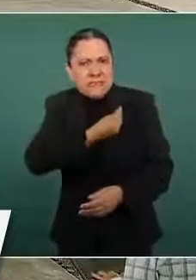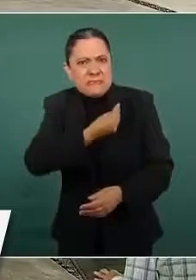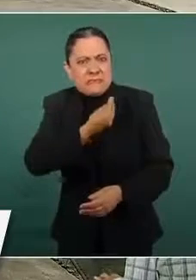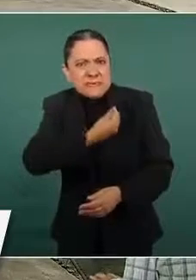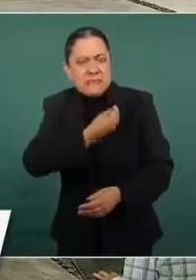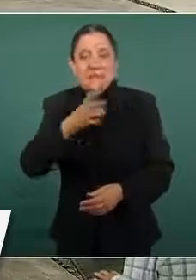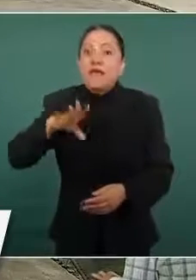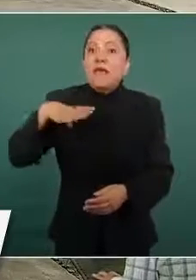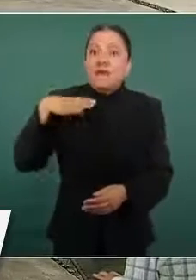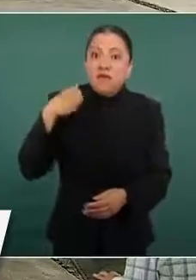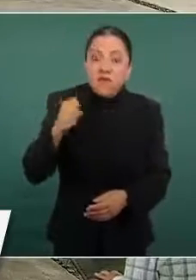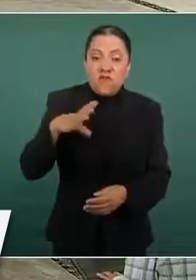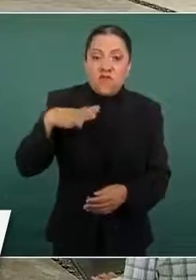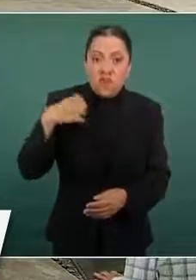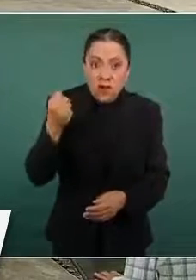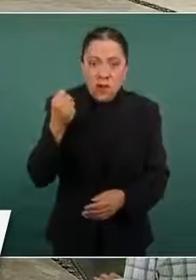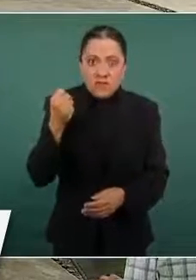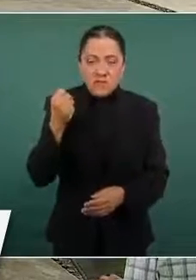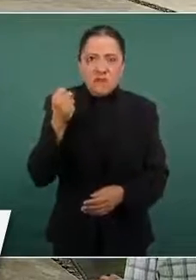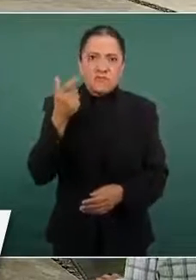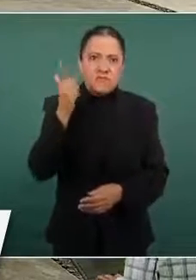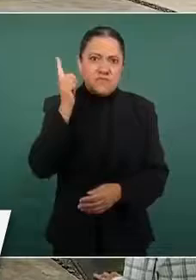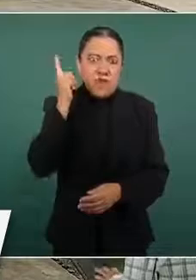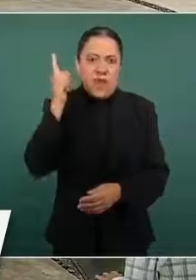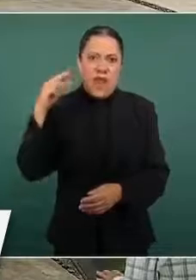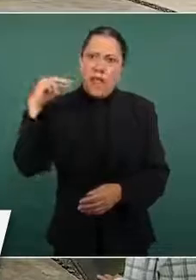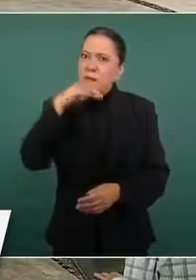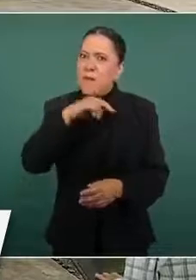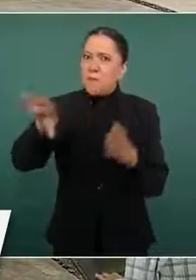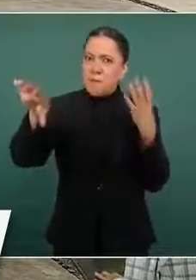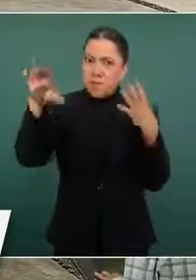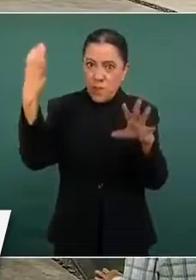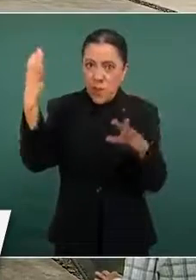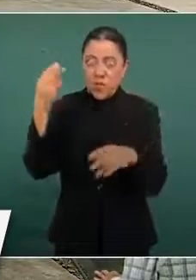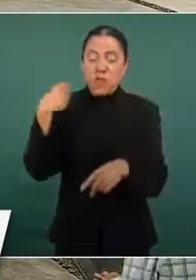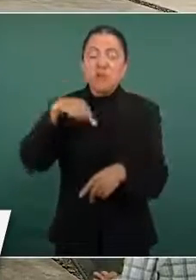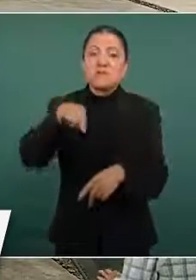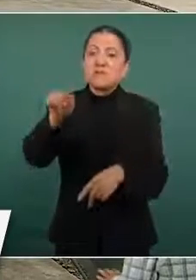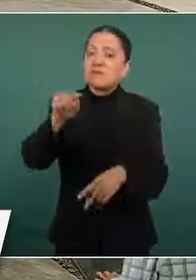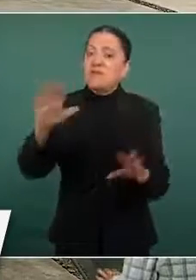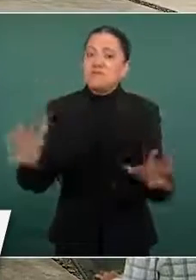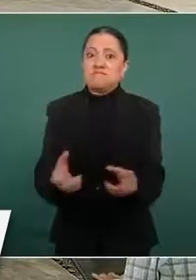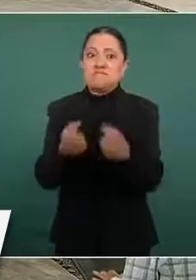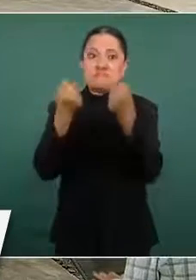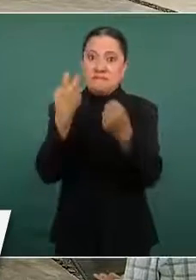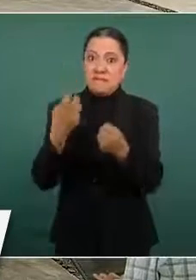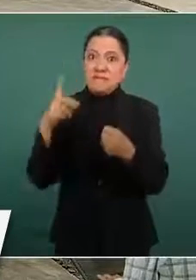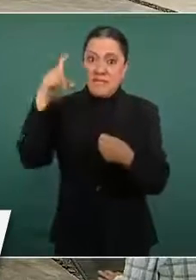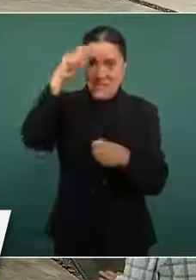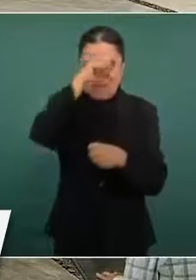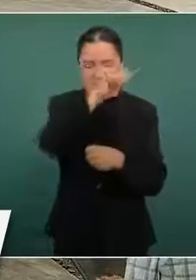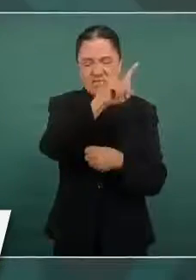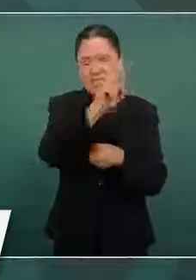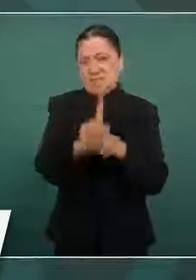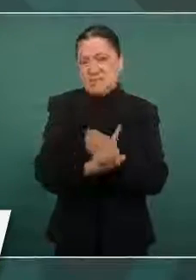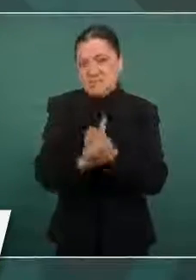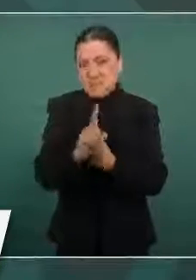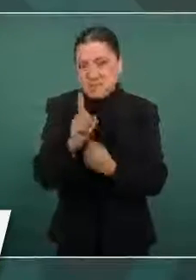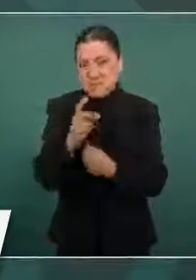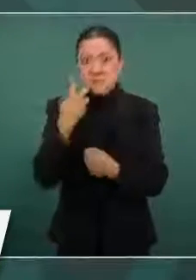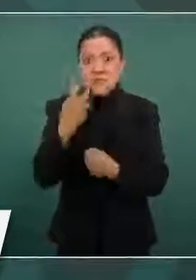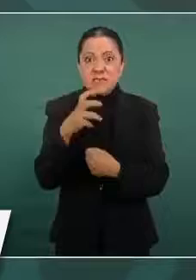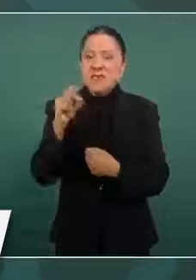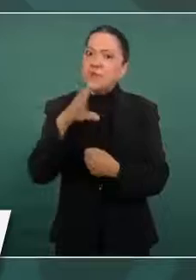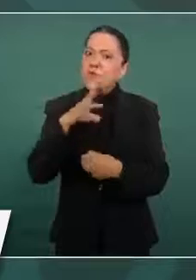esfuerza y pronto nos habremos de recuperar de esta difícil situación, que sin duda nos hará